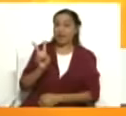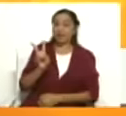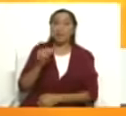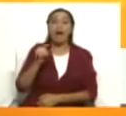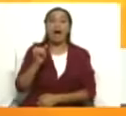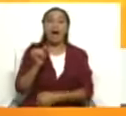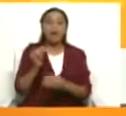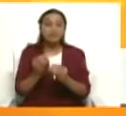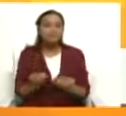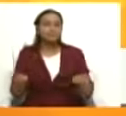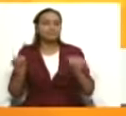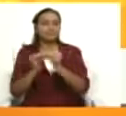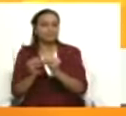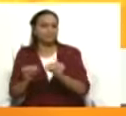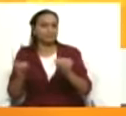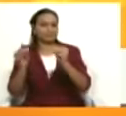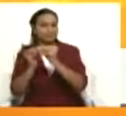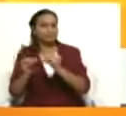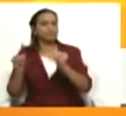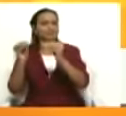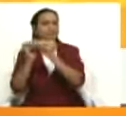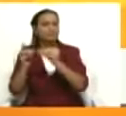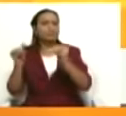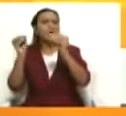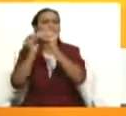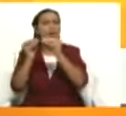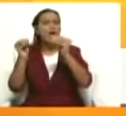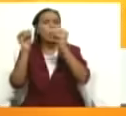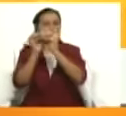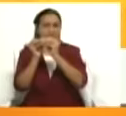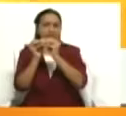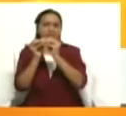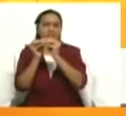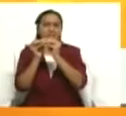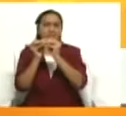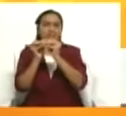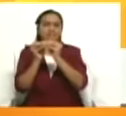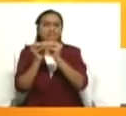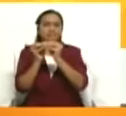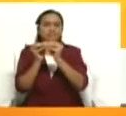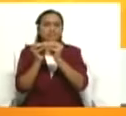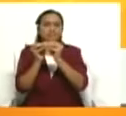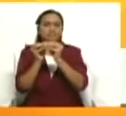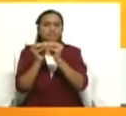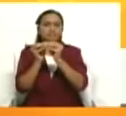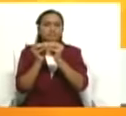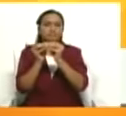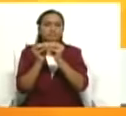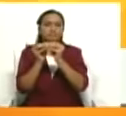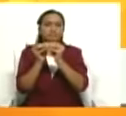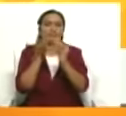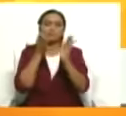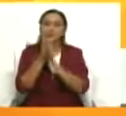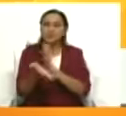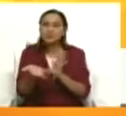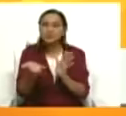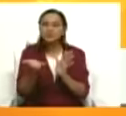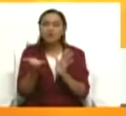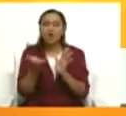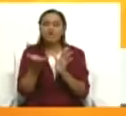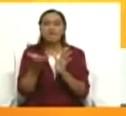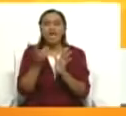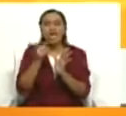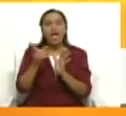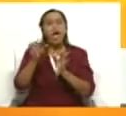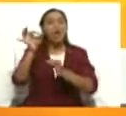sesgos y sesgos y sesgos para instrumentalizar el orden de la justicia internacional